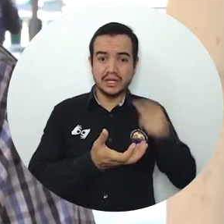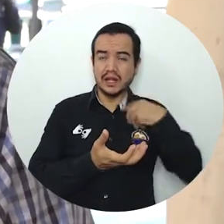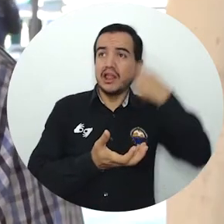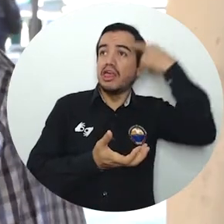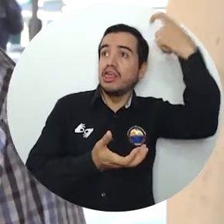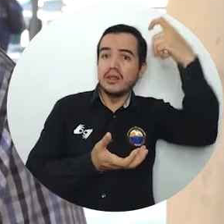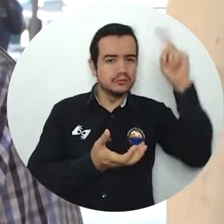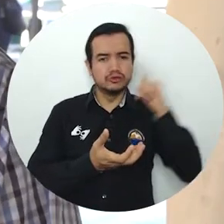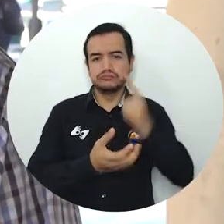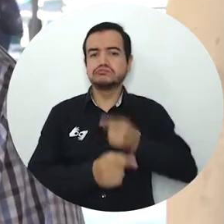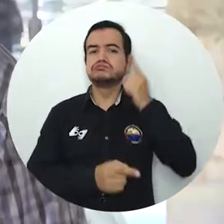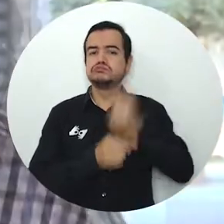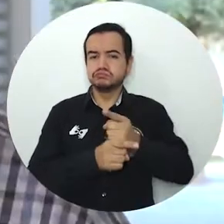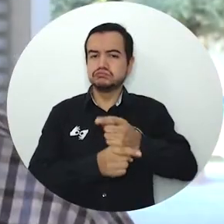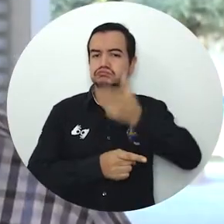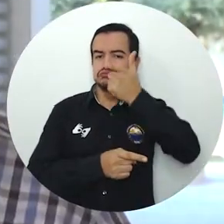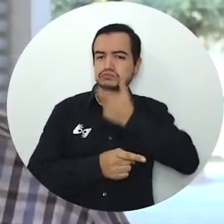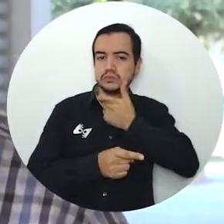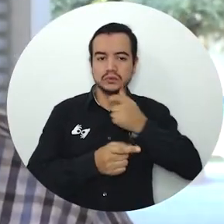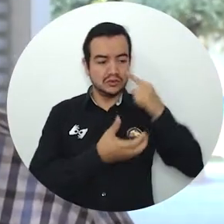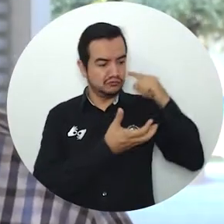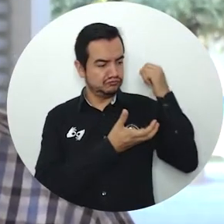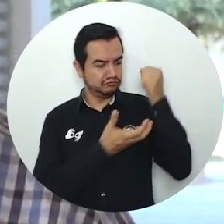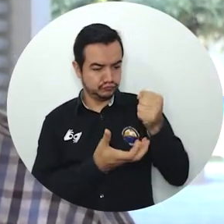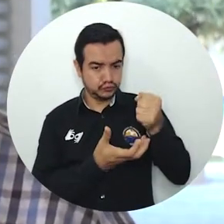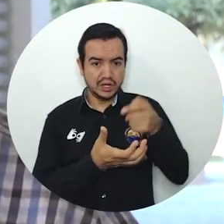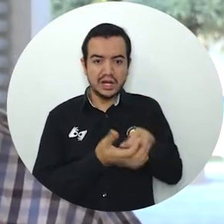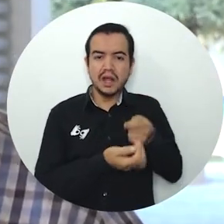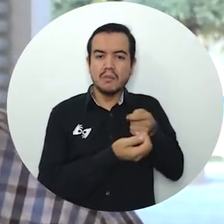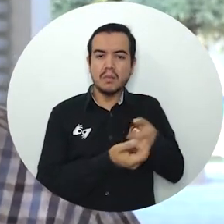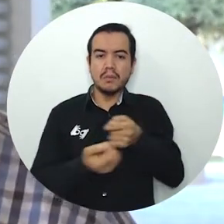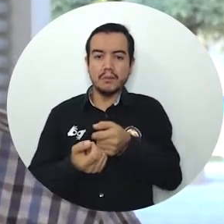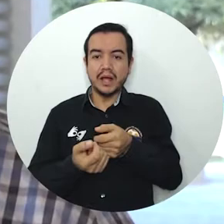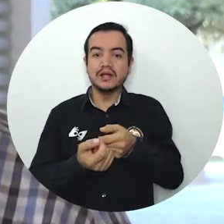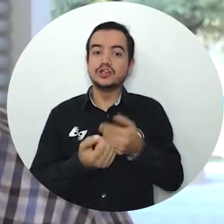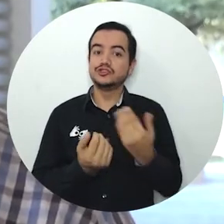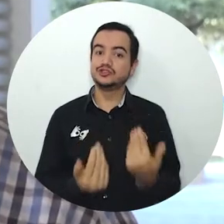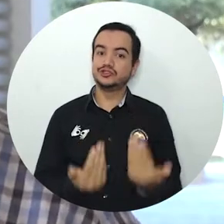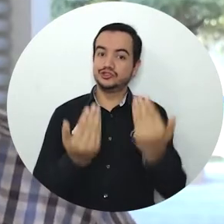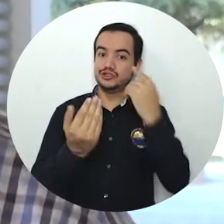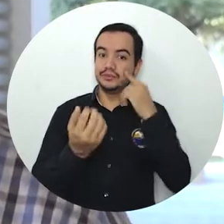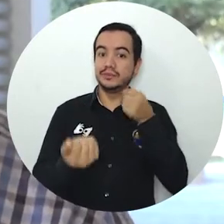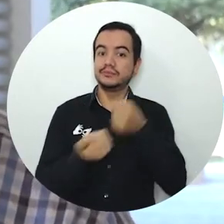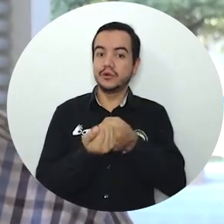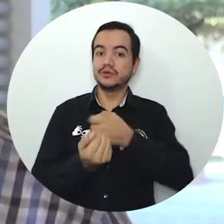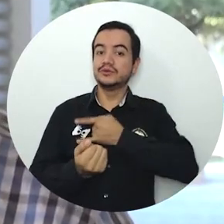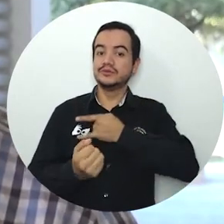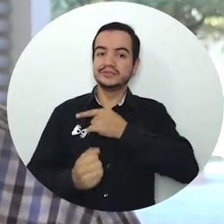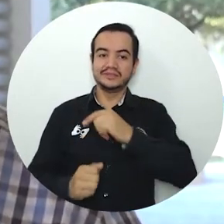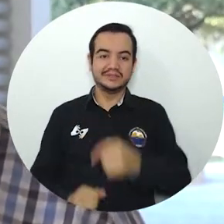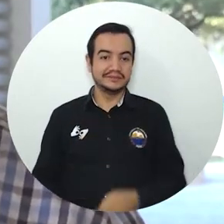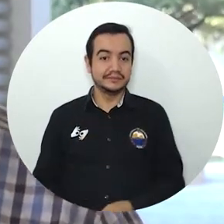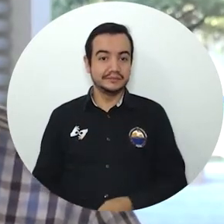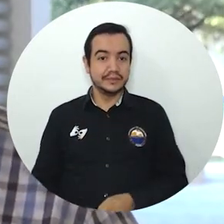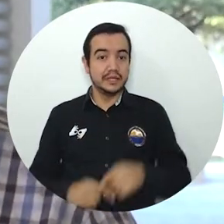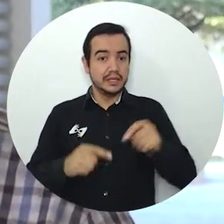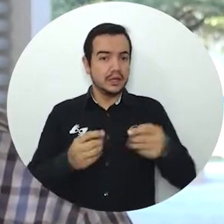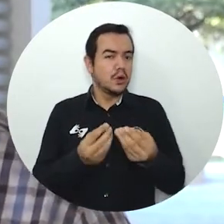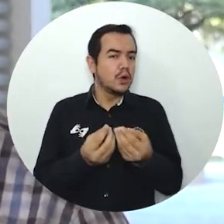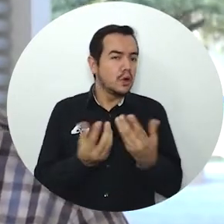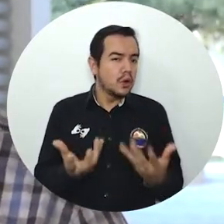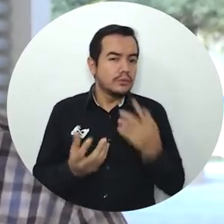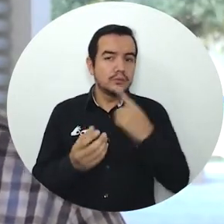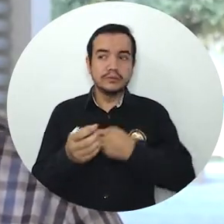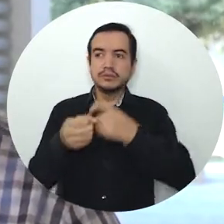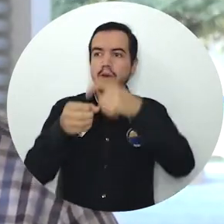las situaciones reales de la universidad. Estoy seguro que esos recursos se van a redundar en mayores beneficios para la institución, no solamente estos 45